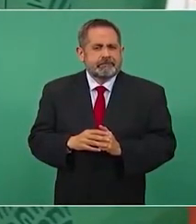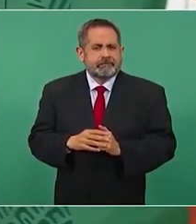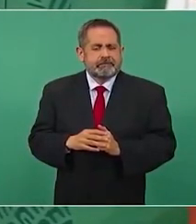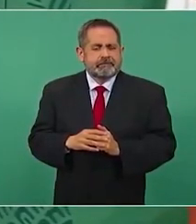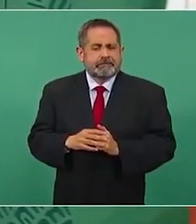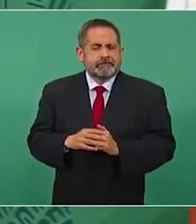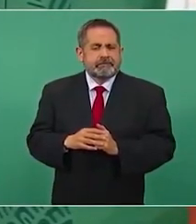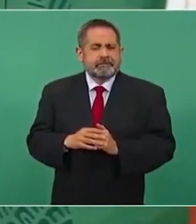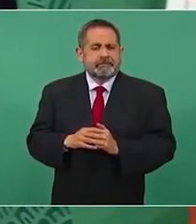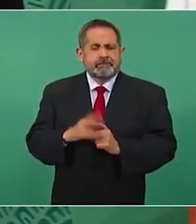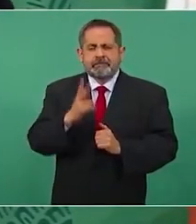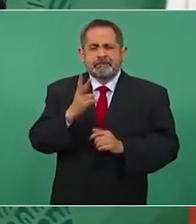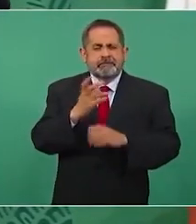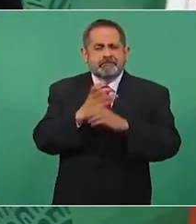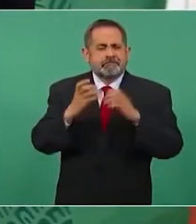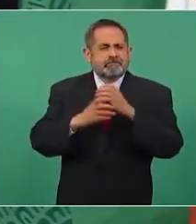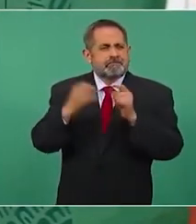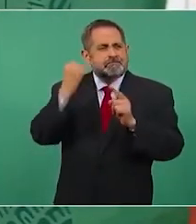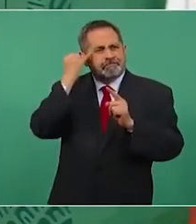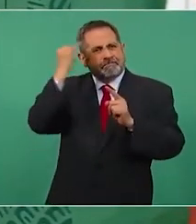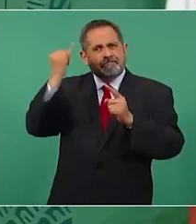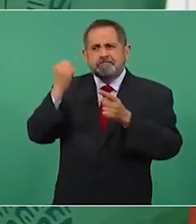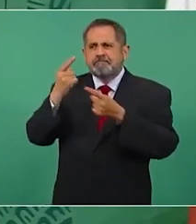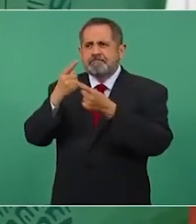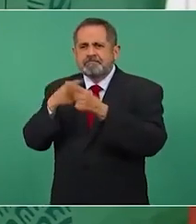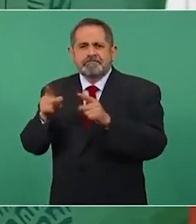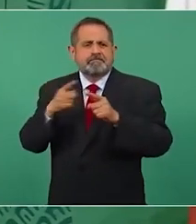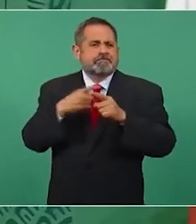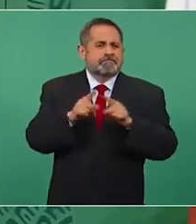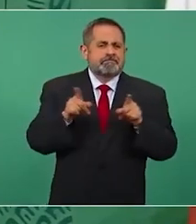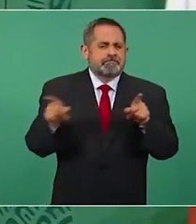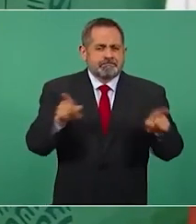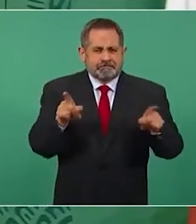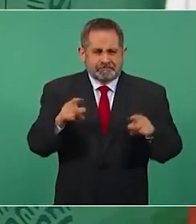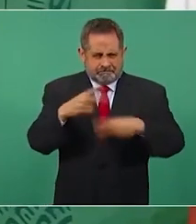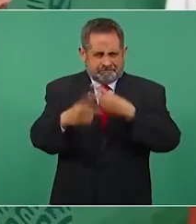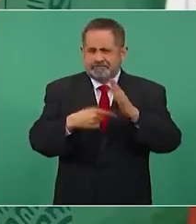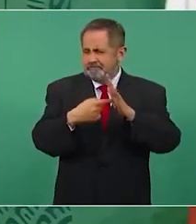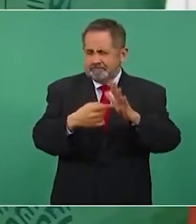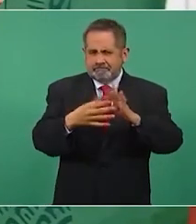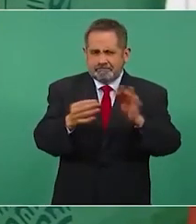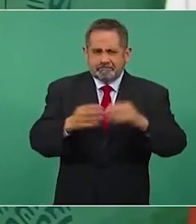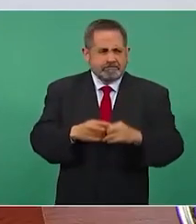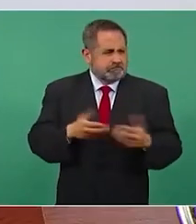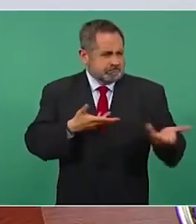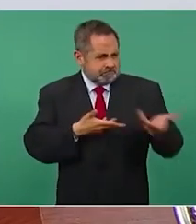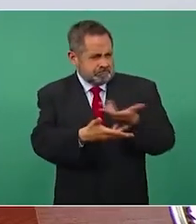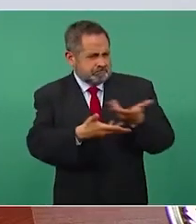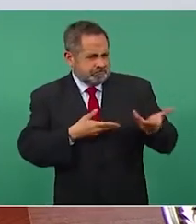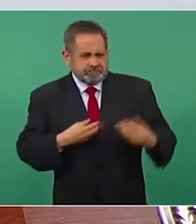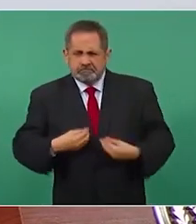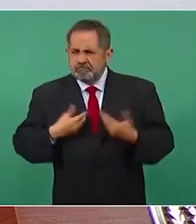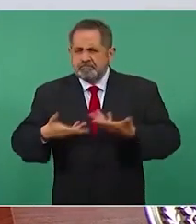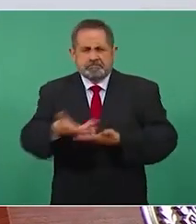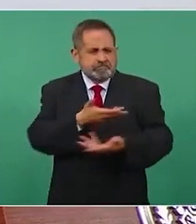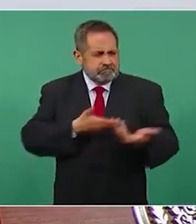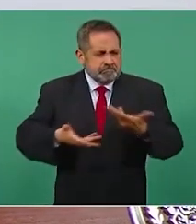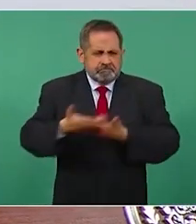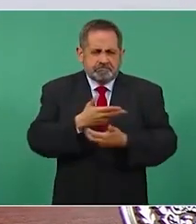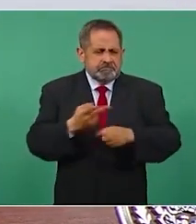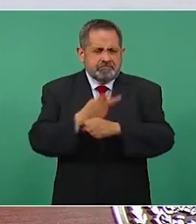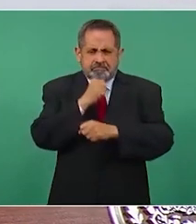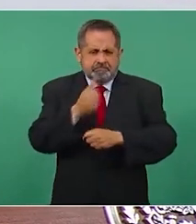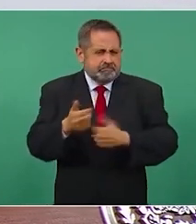Dos concepciones. Podemos convivir y no pasa.